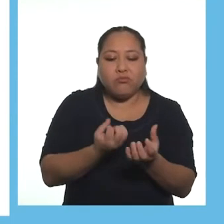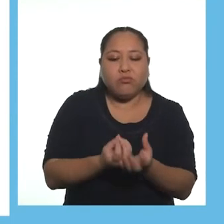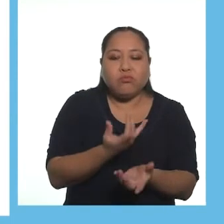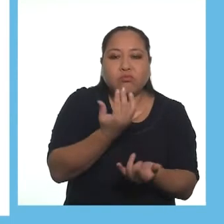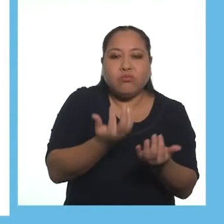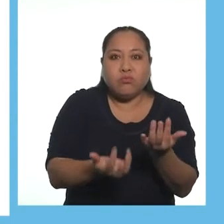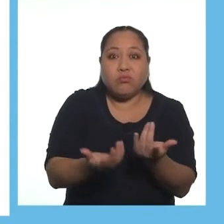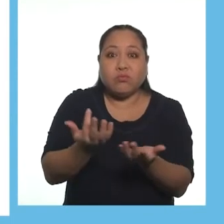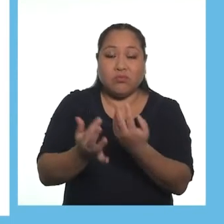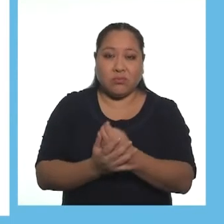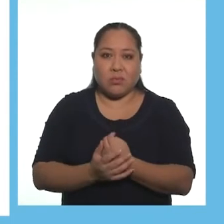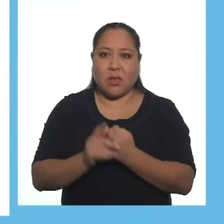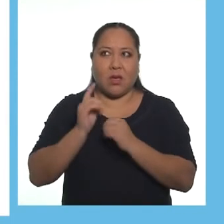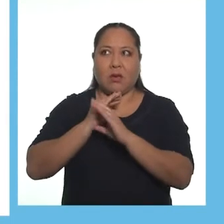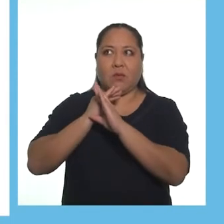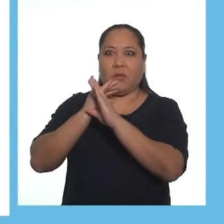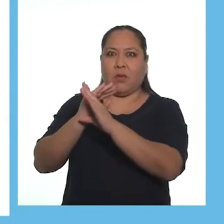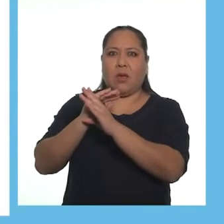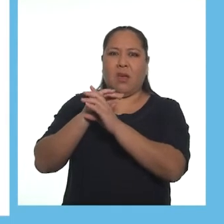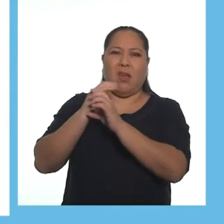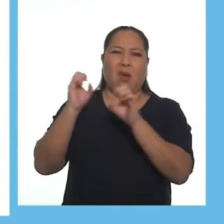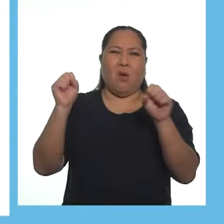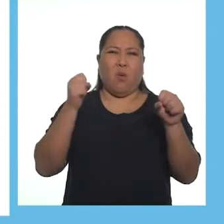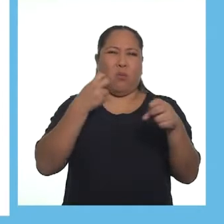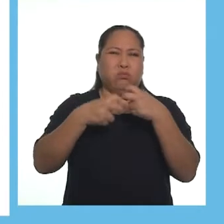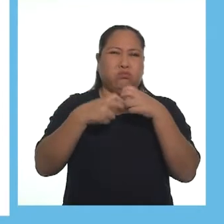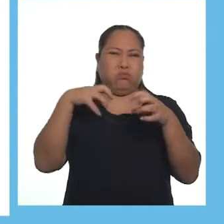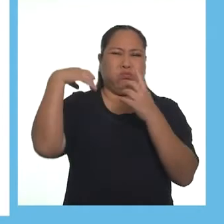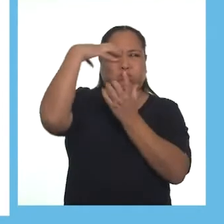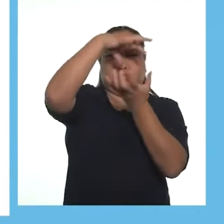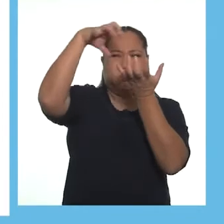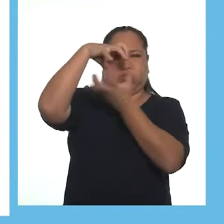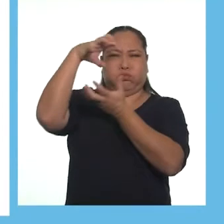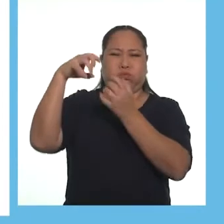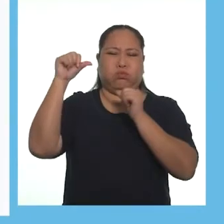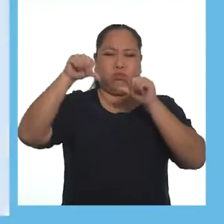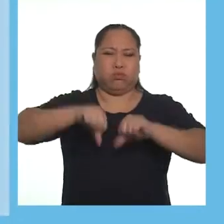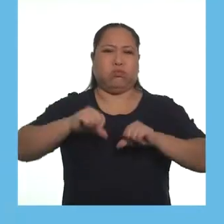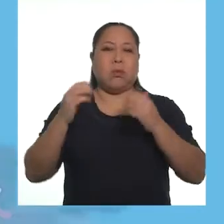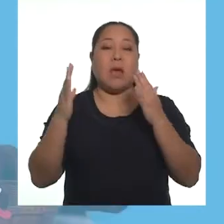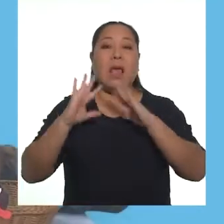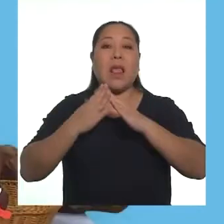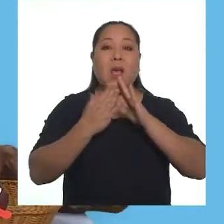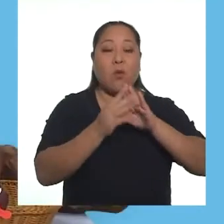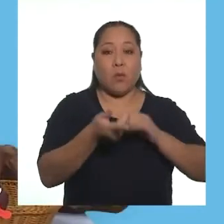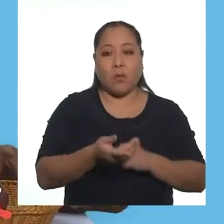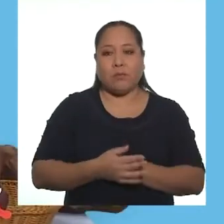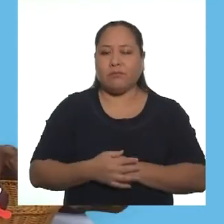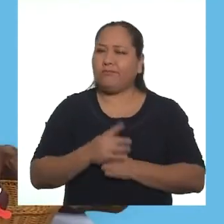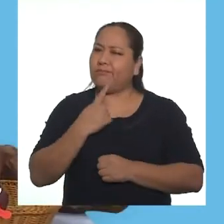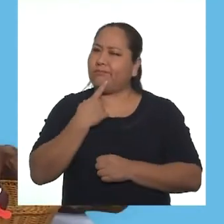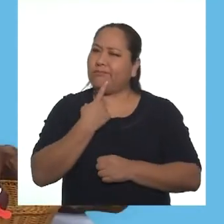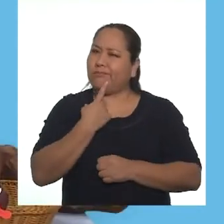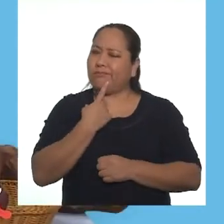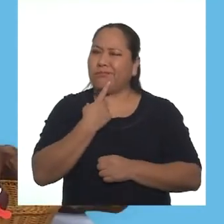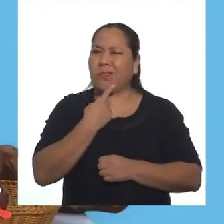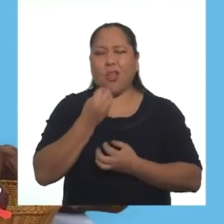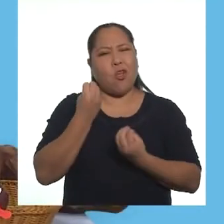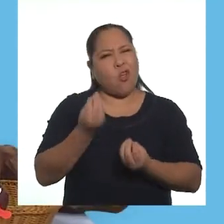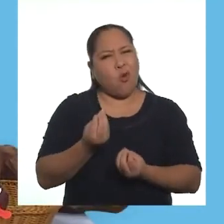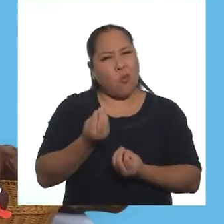sus cosechas y evitar que ocurran desastres naturales en sus comunidades. Pero,